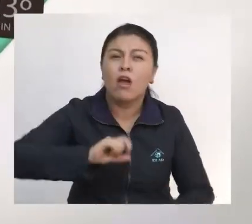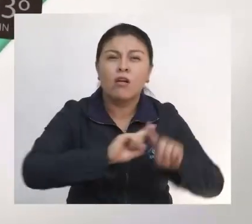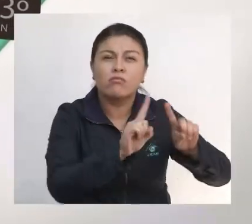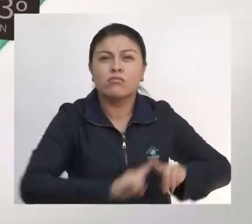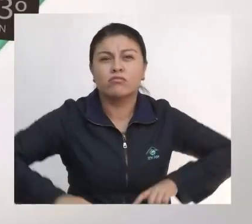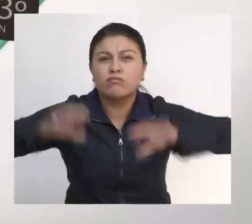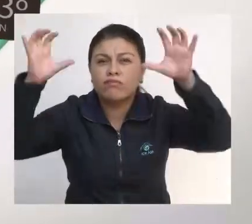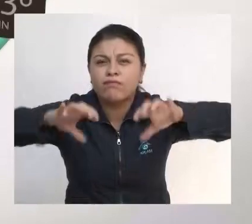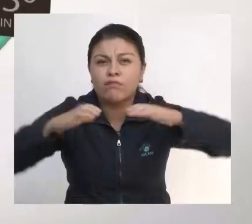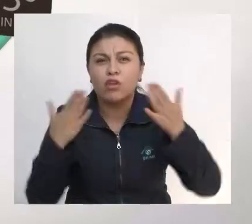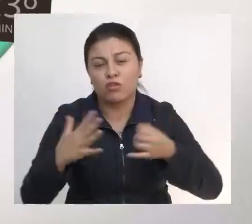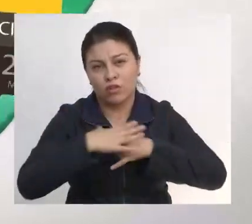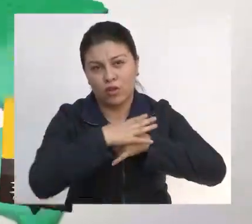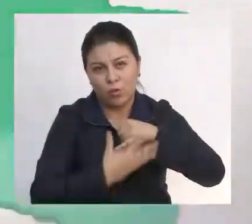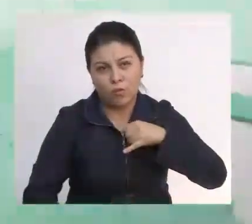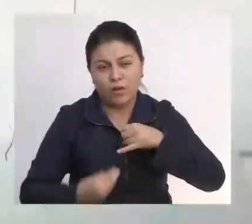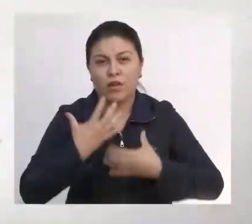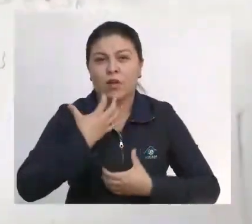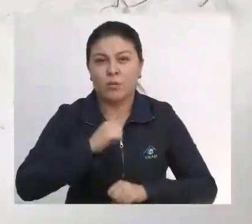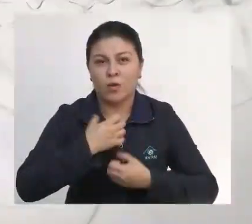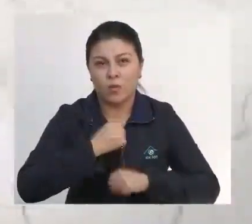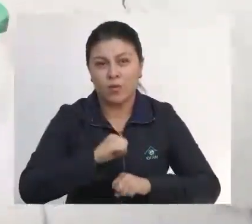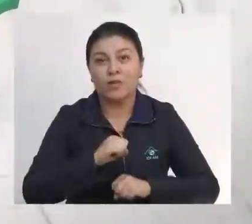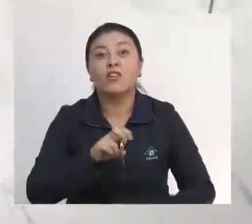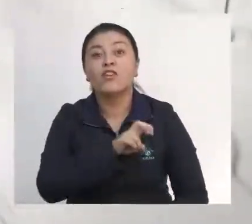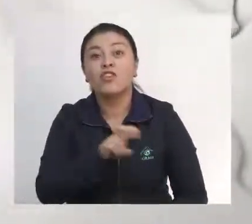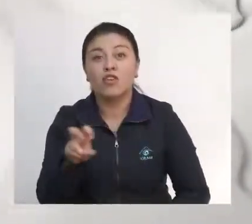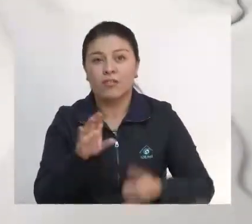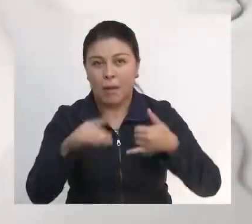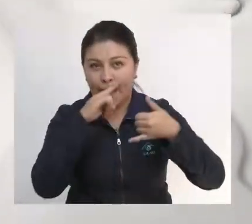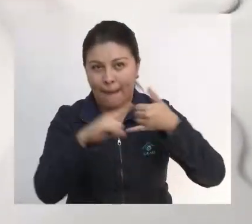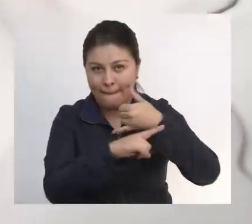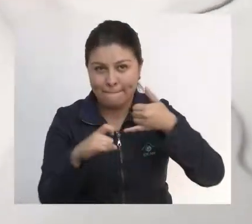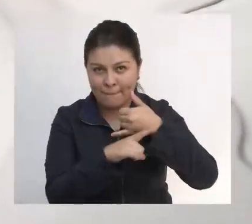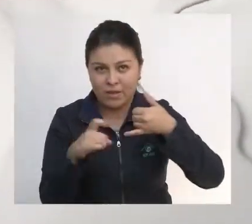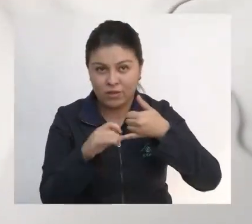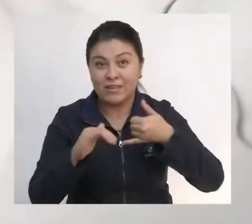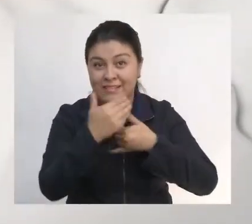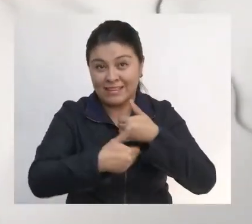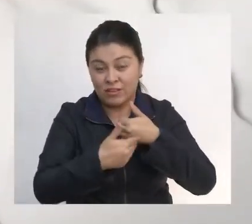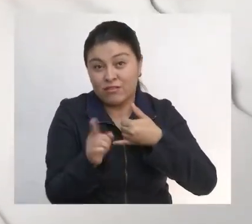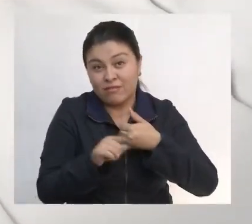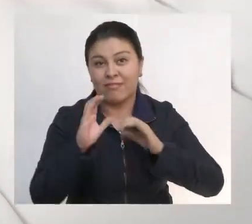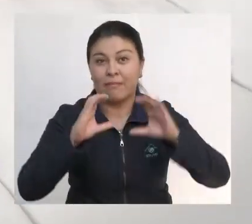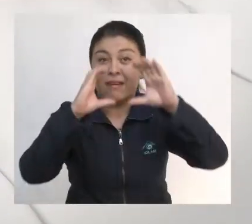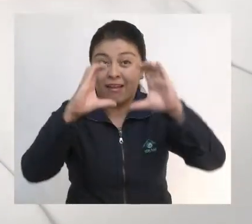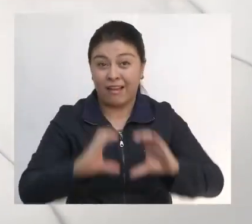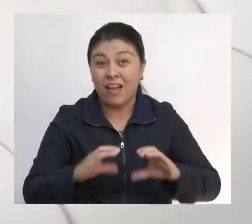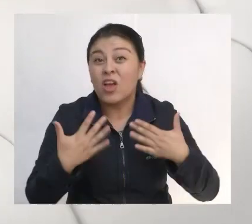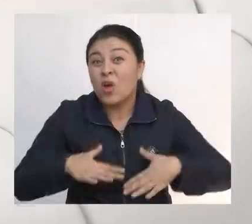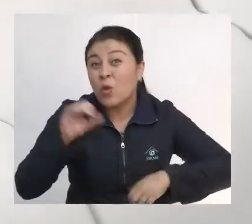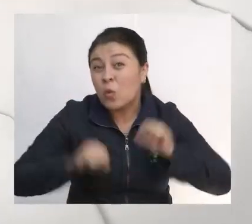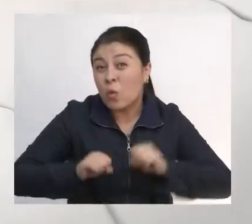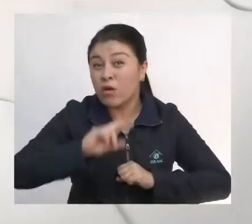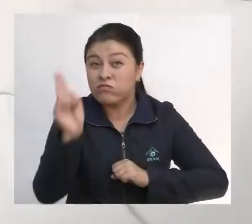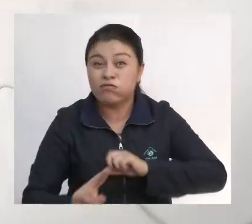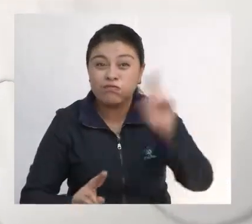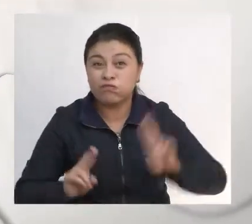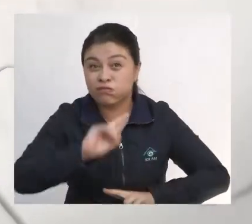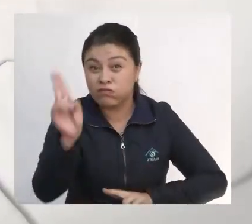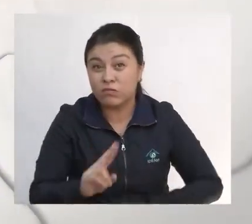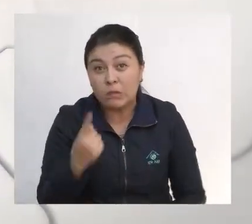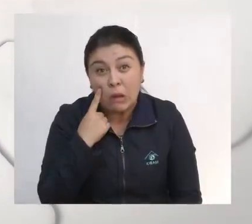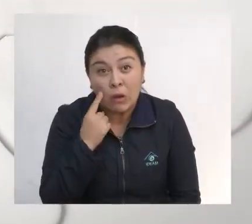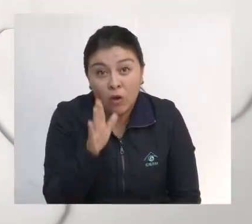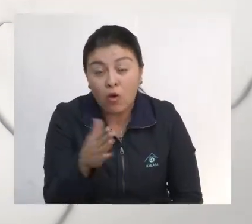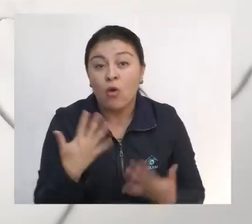No se descartan tormentas eléctricas Tarde encapotada para la capital de la República con probabilidad de lluvias nigeras y dispersas